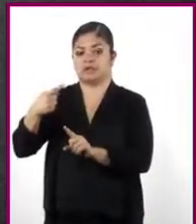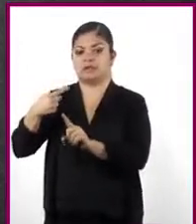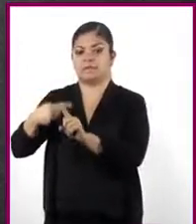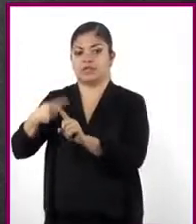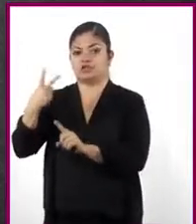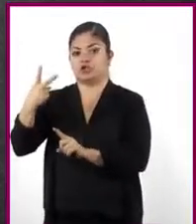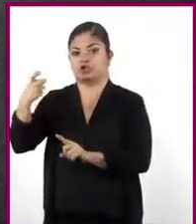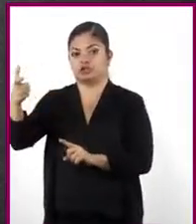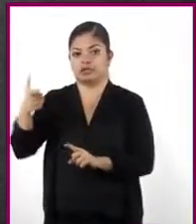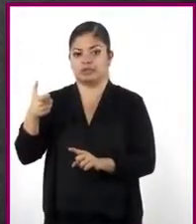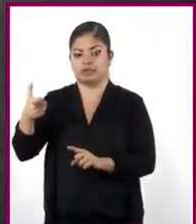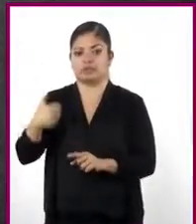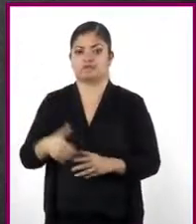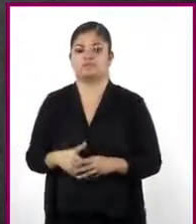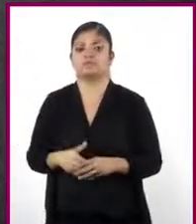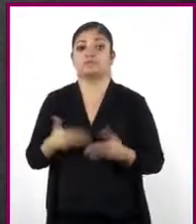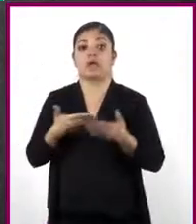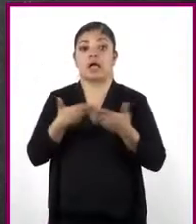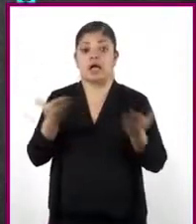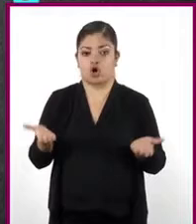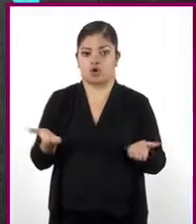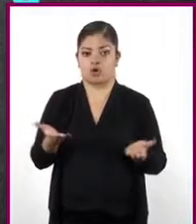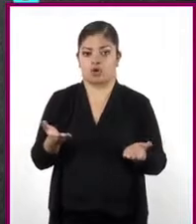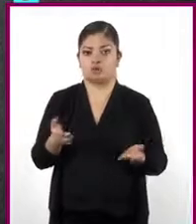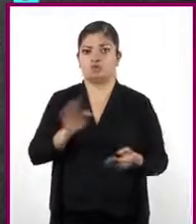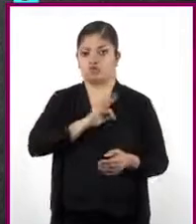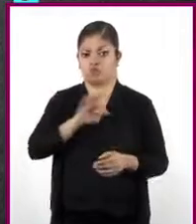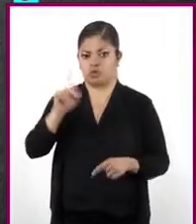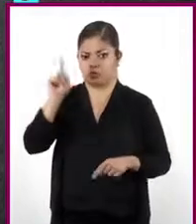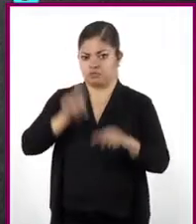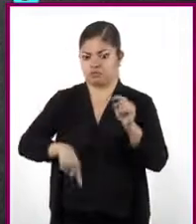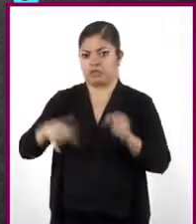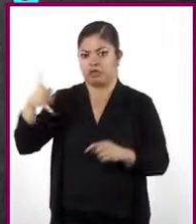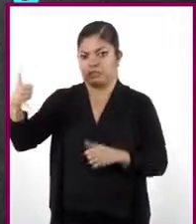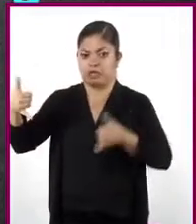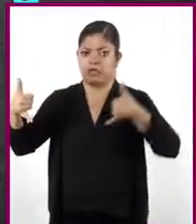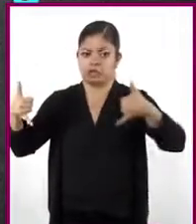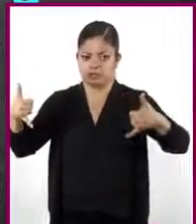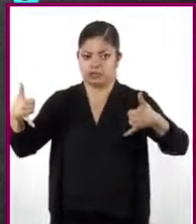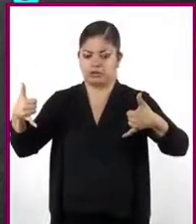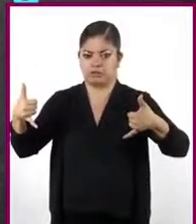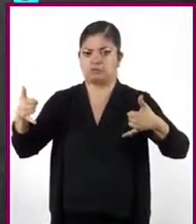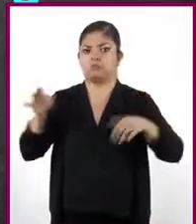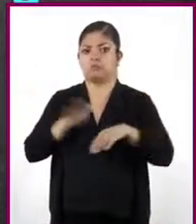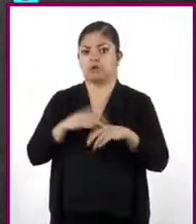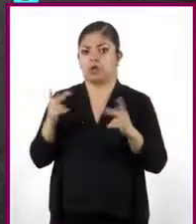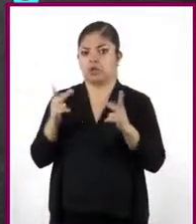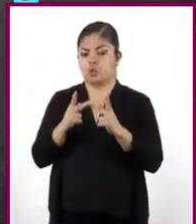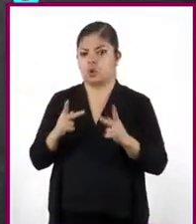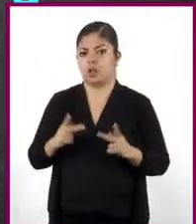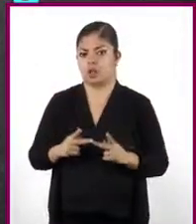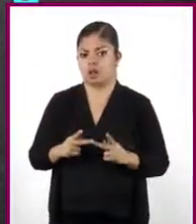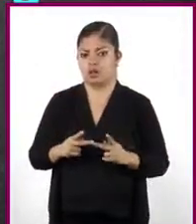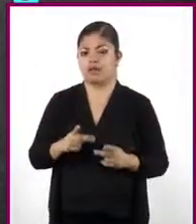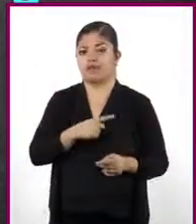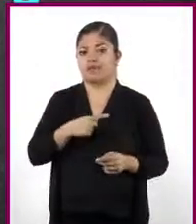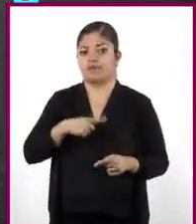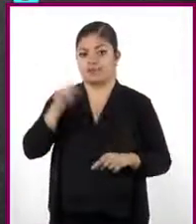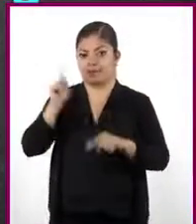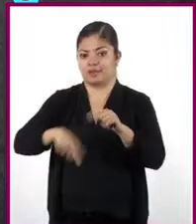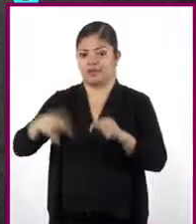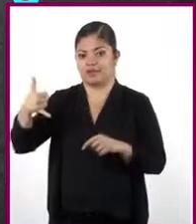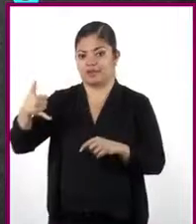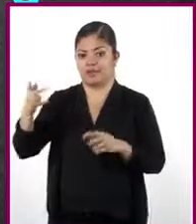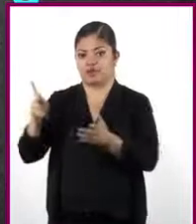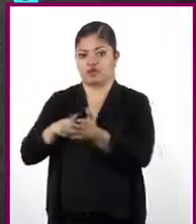2X. Ahora, podemos eliminar la Y de ambos lados de la igualdad, restando dos veces la letra